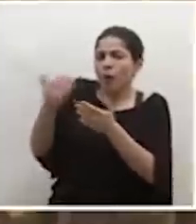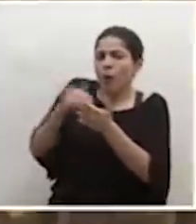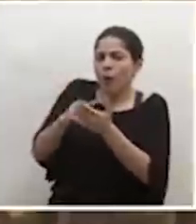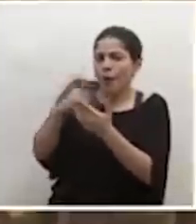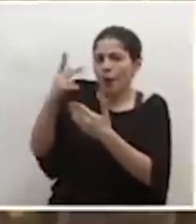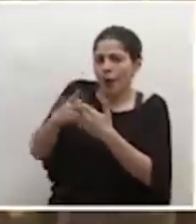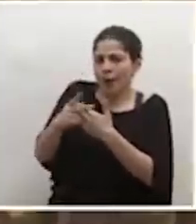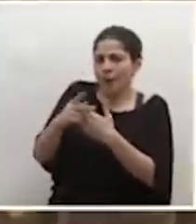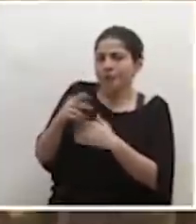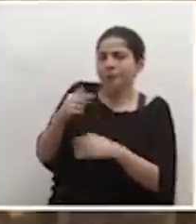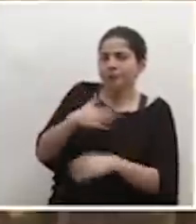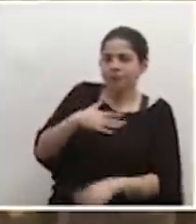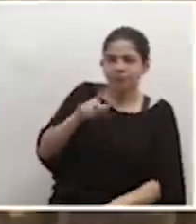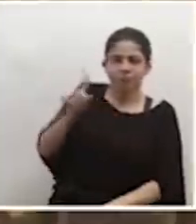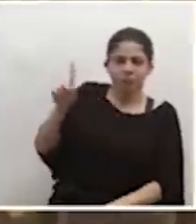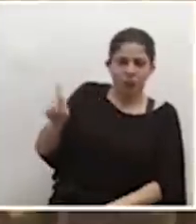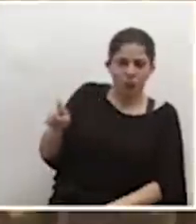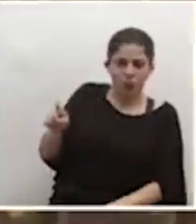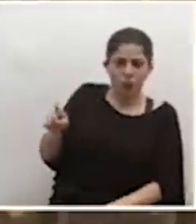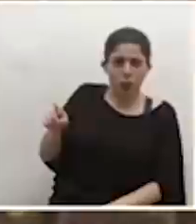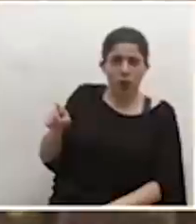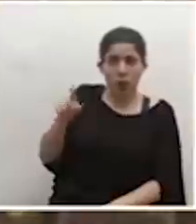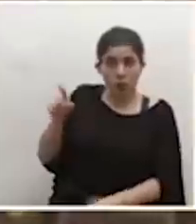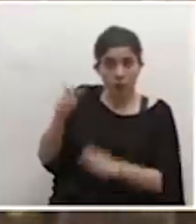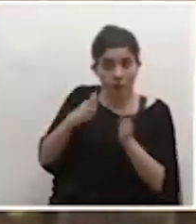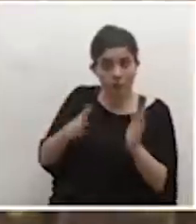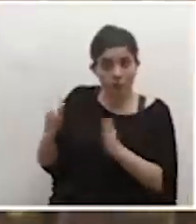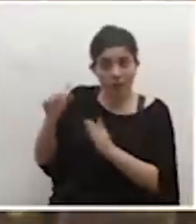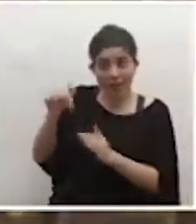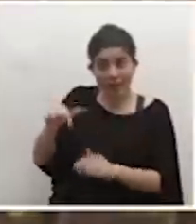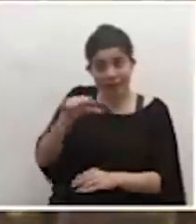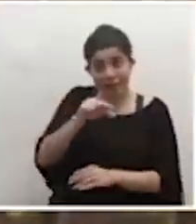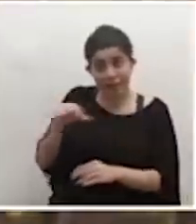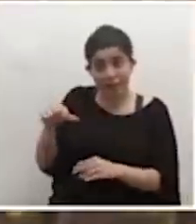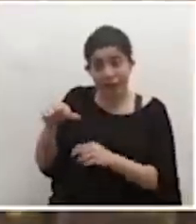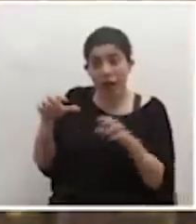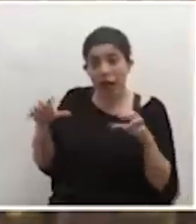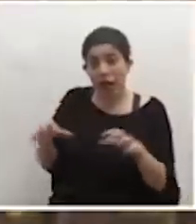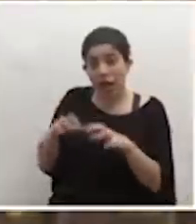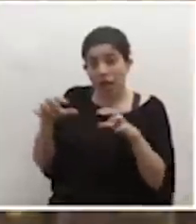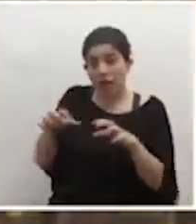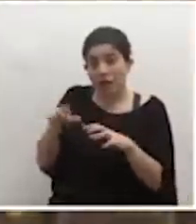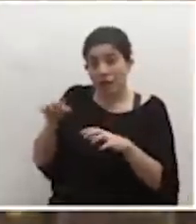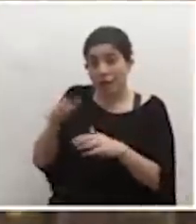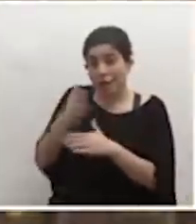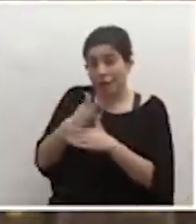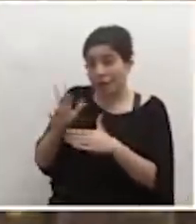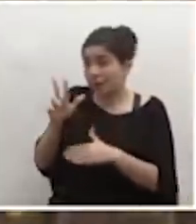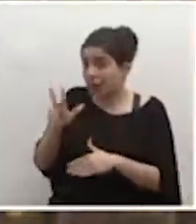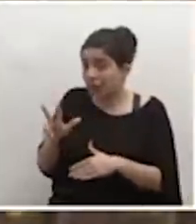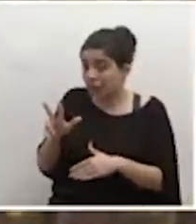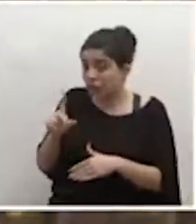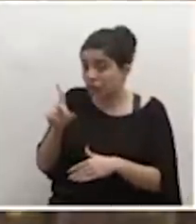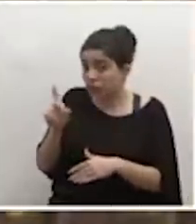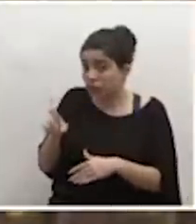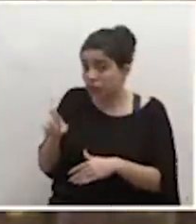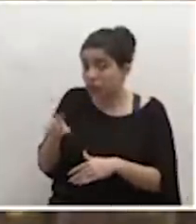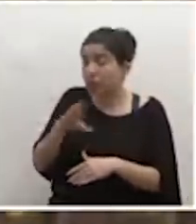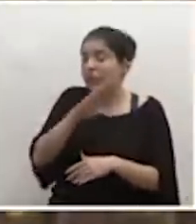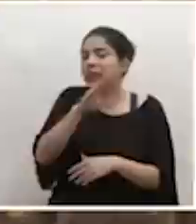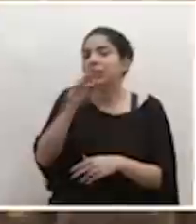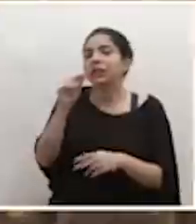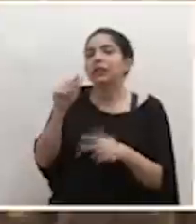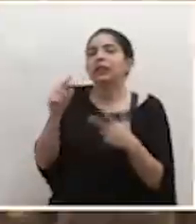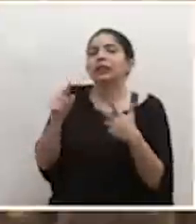pregunta en ese sentido, ¿se prevé para esta semana la activación de esa fase? Y